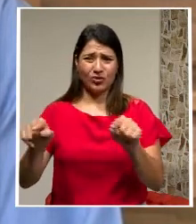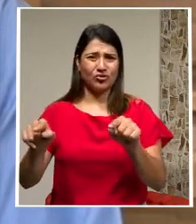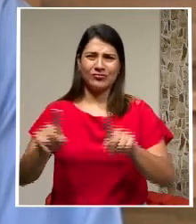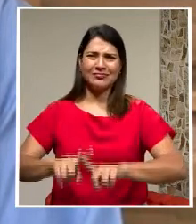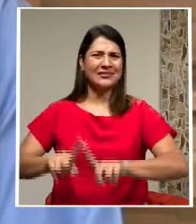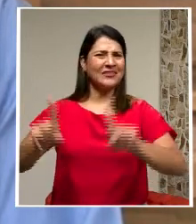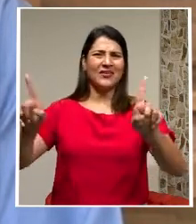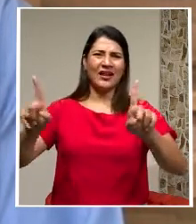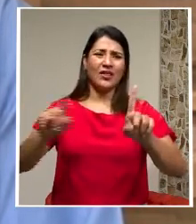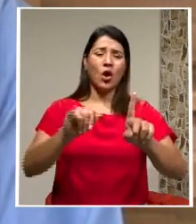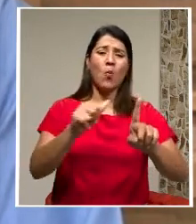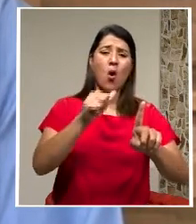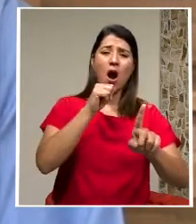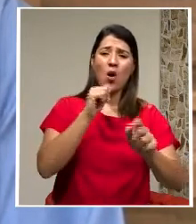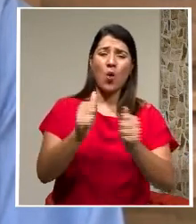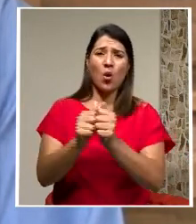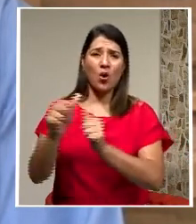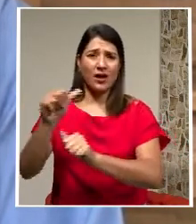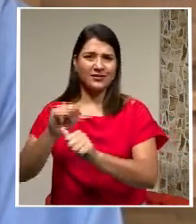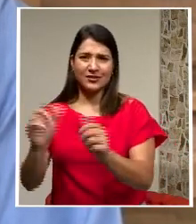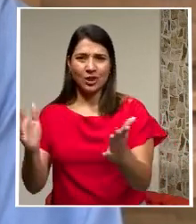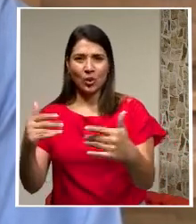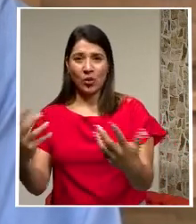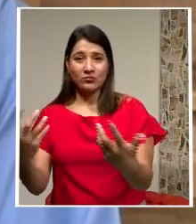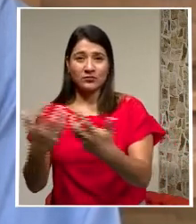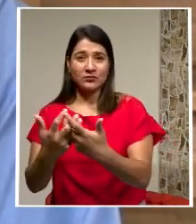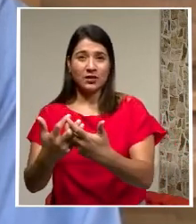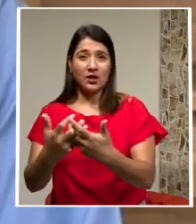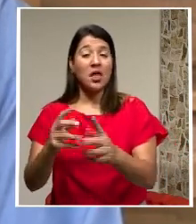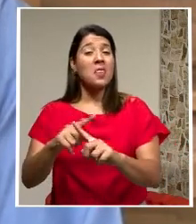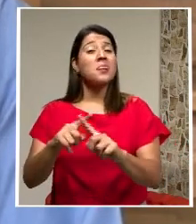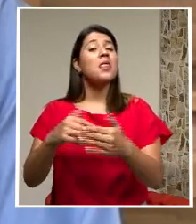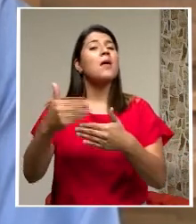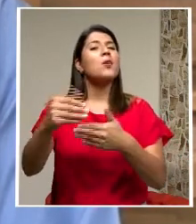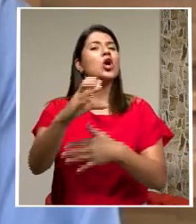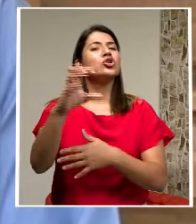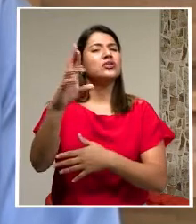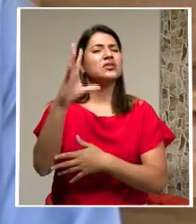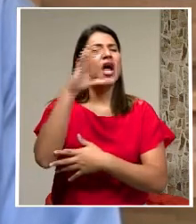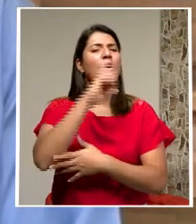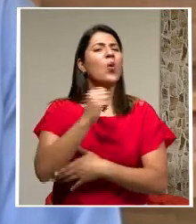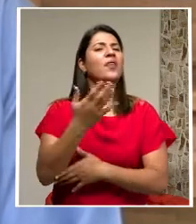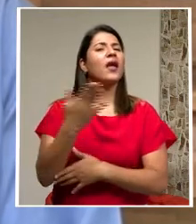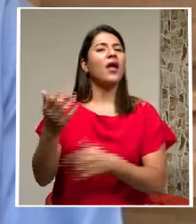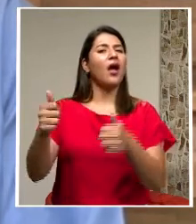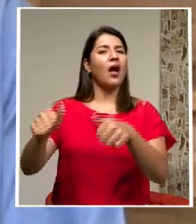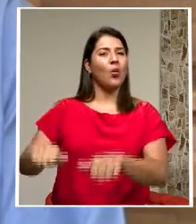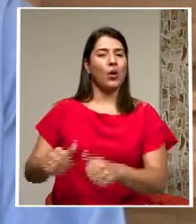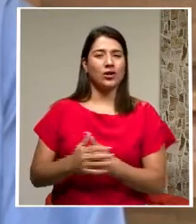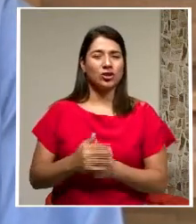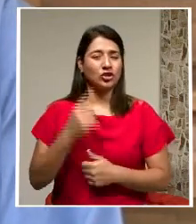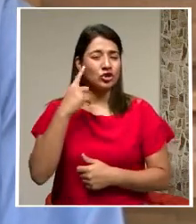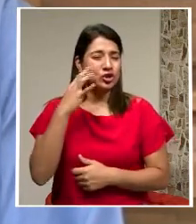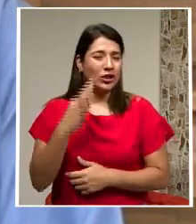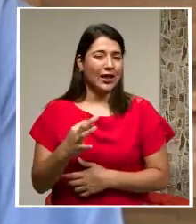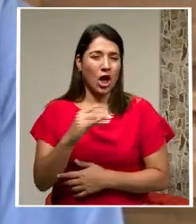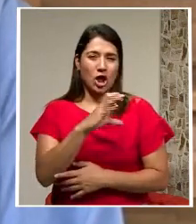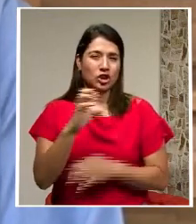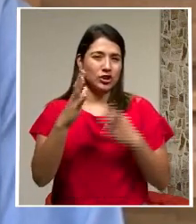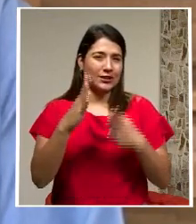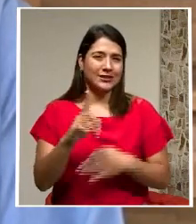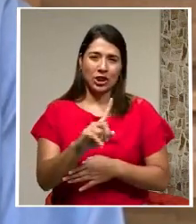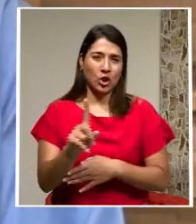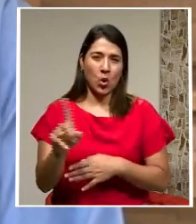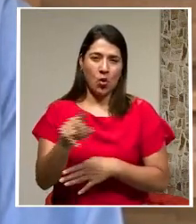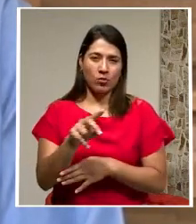Este El país Deberá saber Oportunamente Que fue lo que Pactaron Y yo no creo Que Vaya a ser De aceptación De los costarricenses